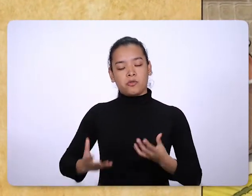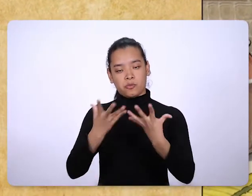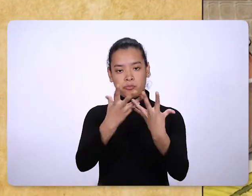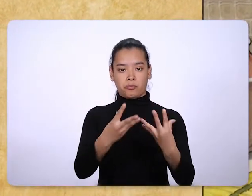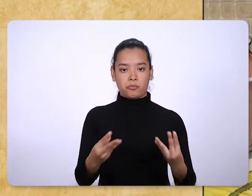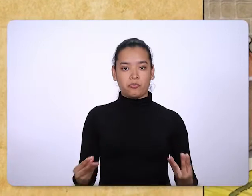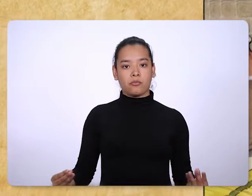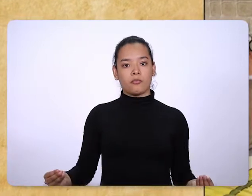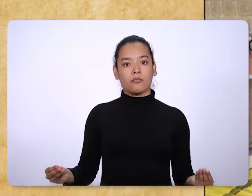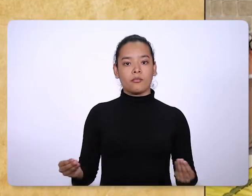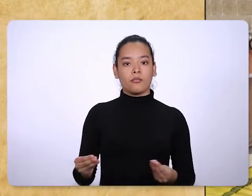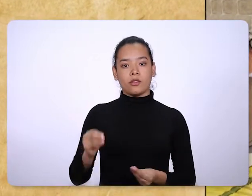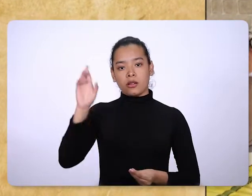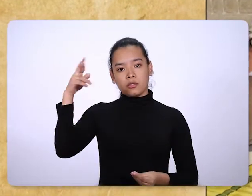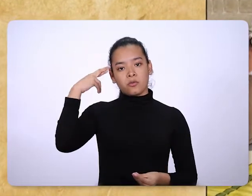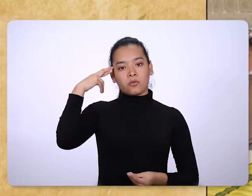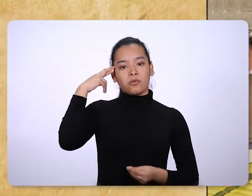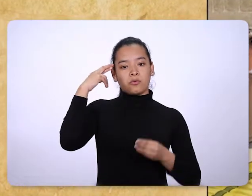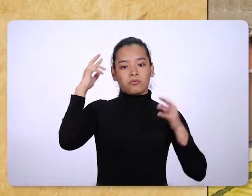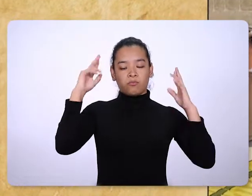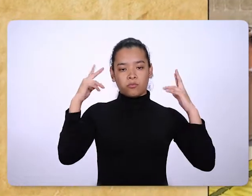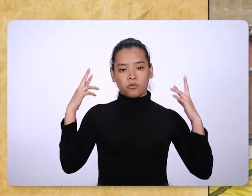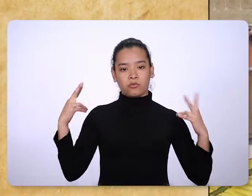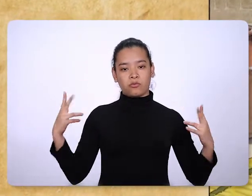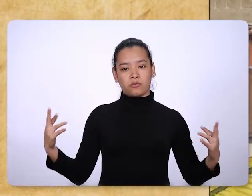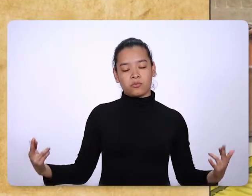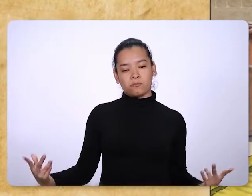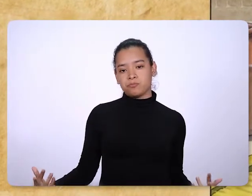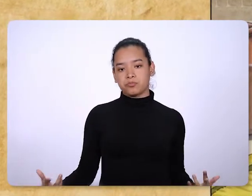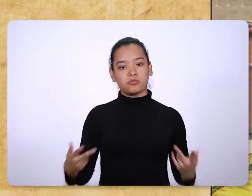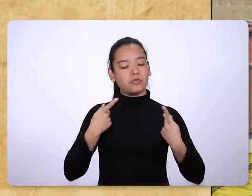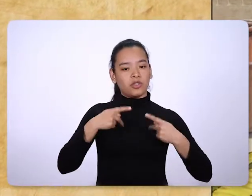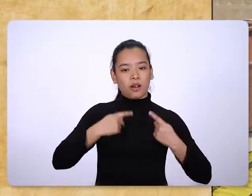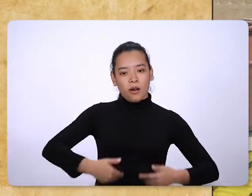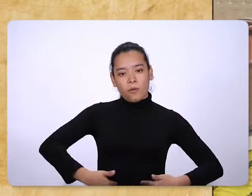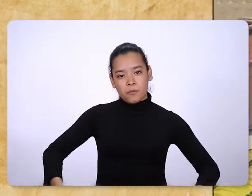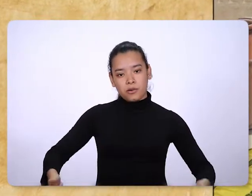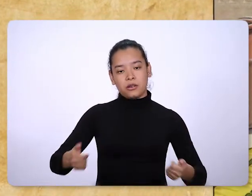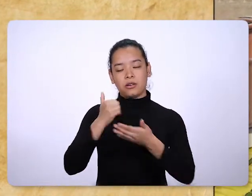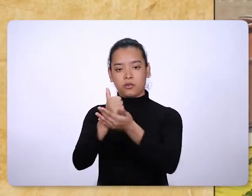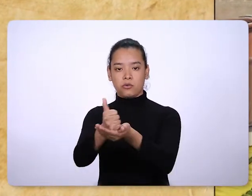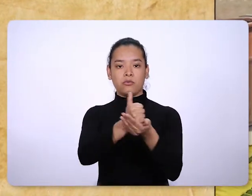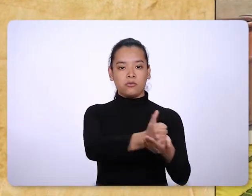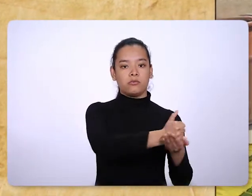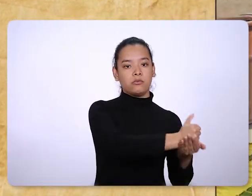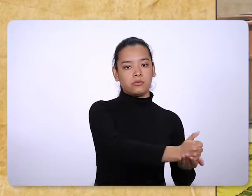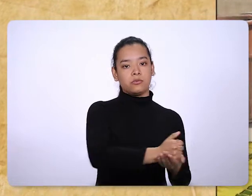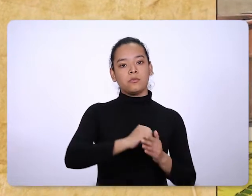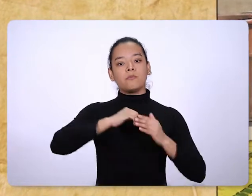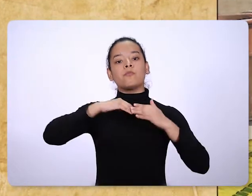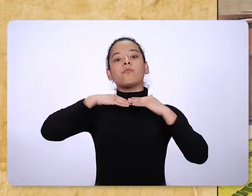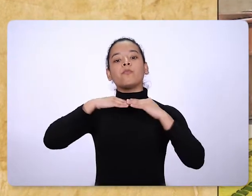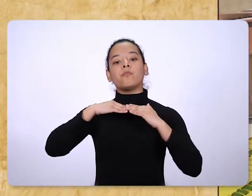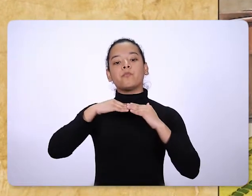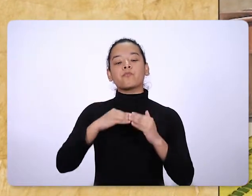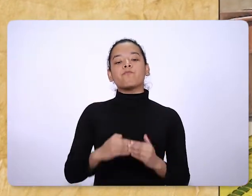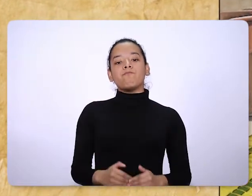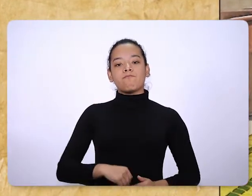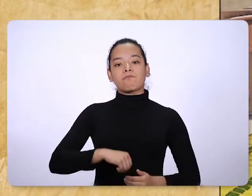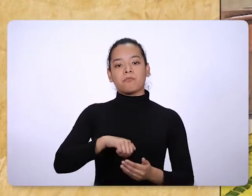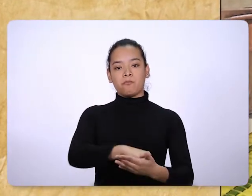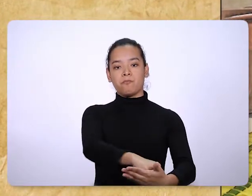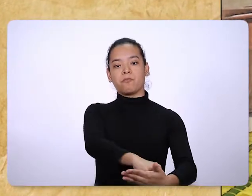poder, deshizo los planes de los orgullosos, derribó a los reyes de sus tronos, llenó de bienes a los